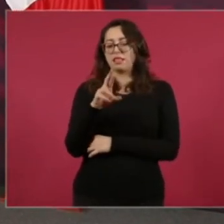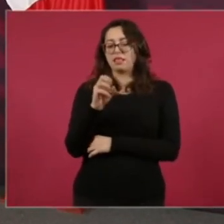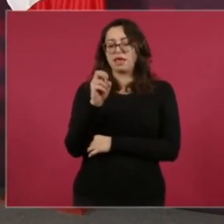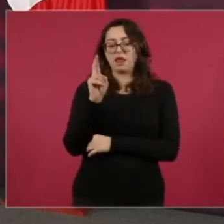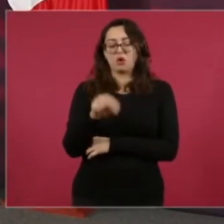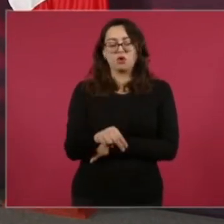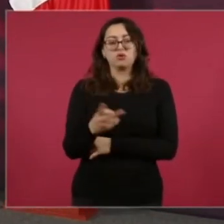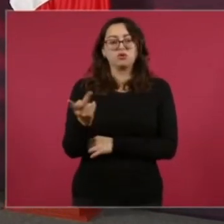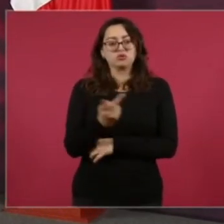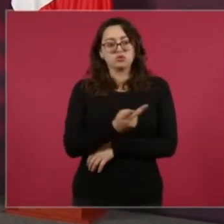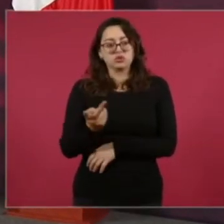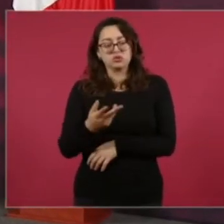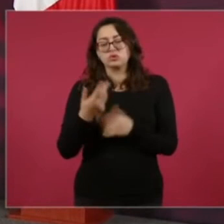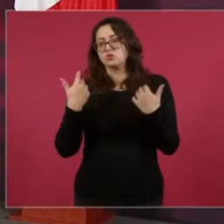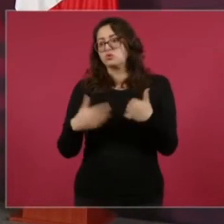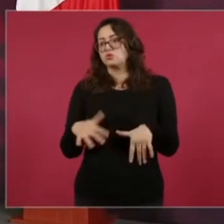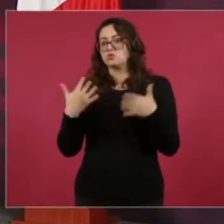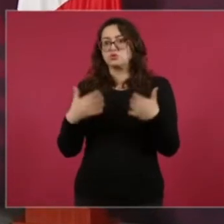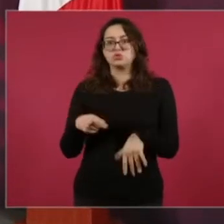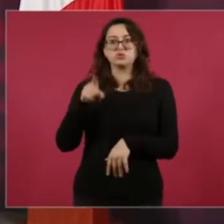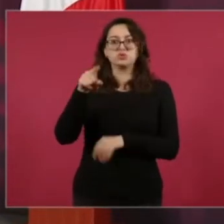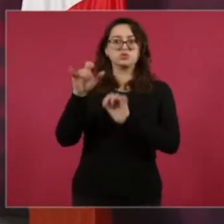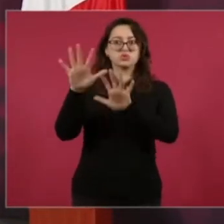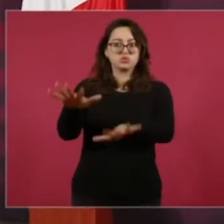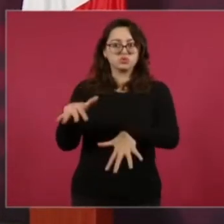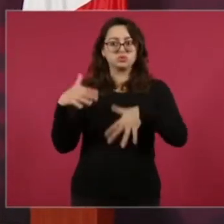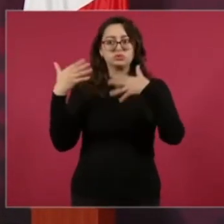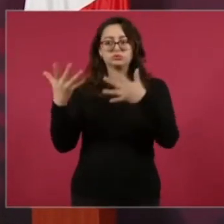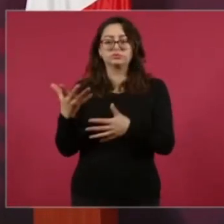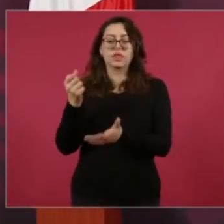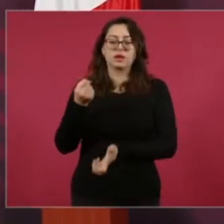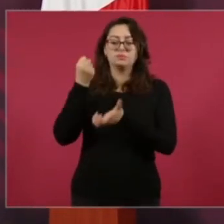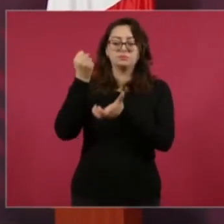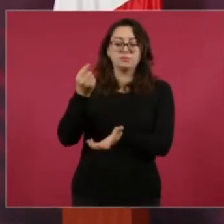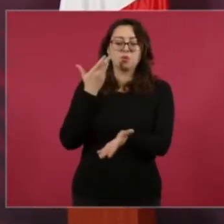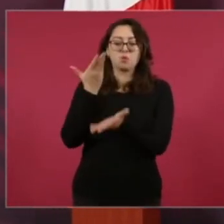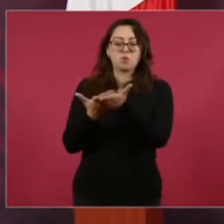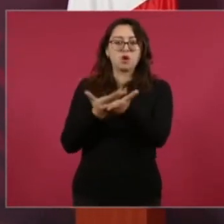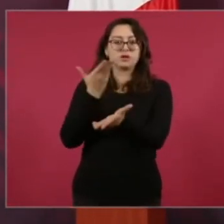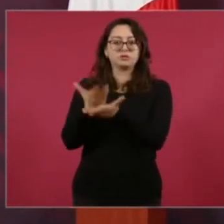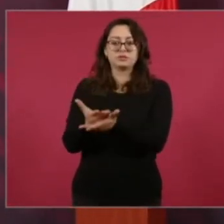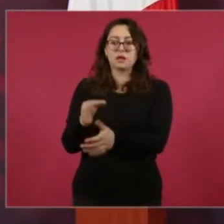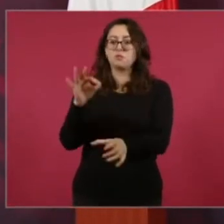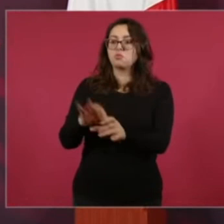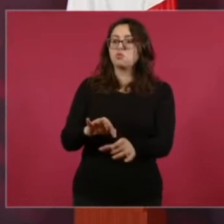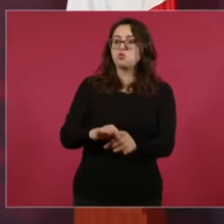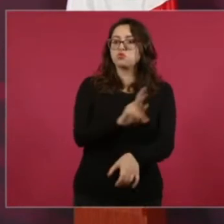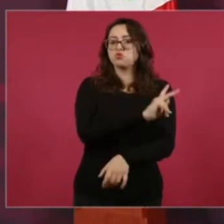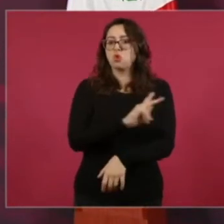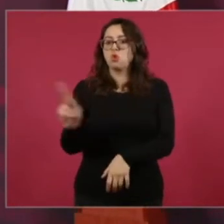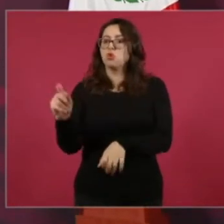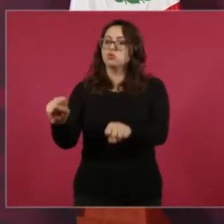Carlsen, sacaba el presupuesto cada año por unanimidad.